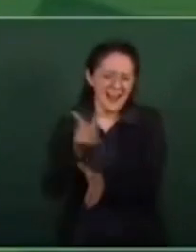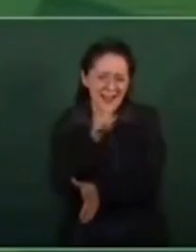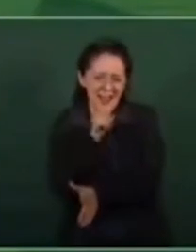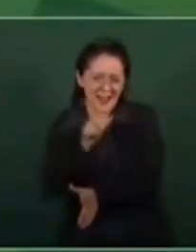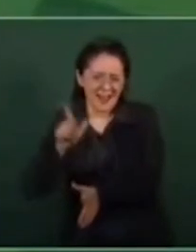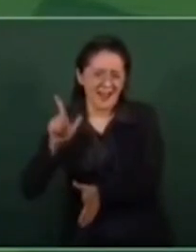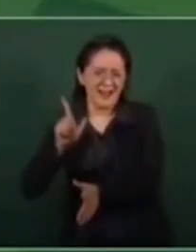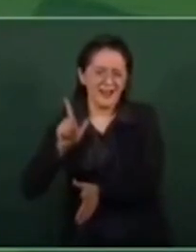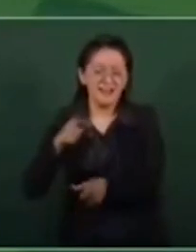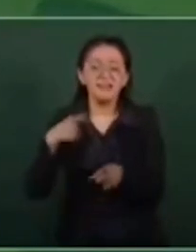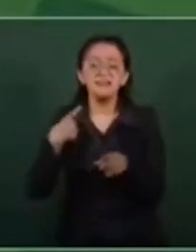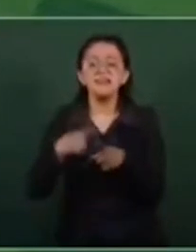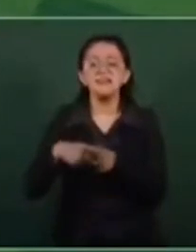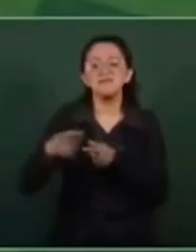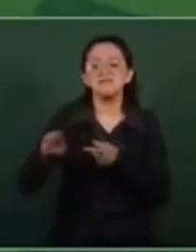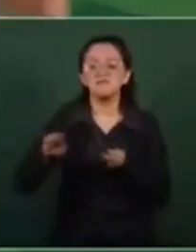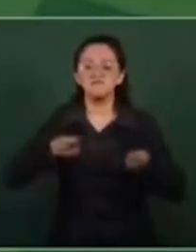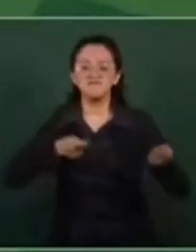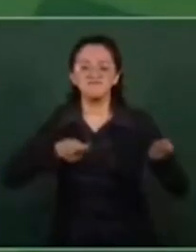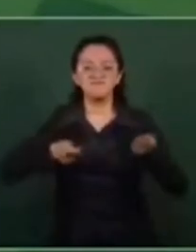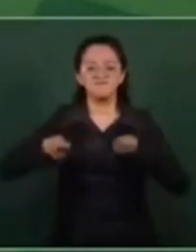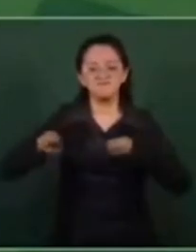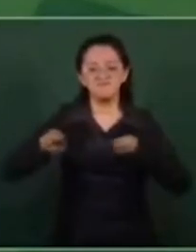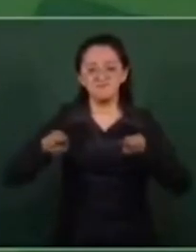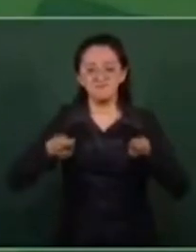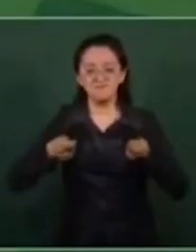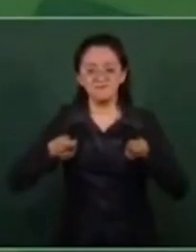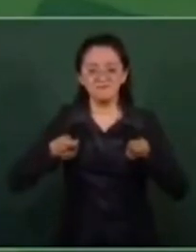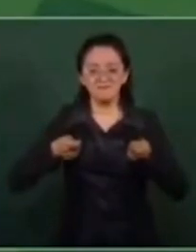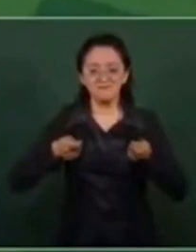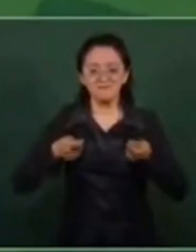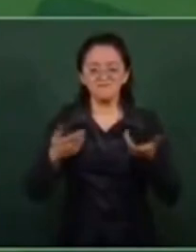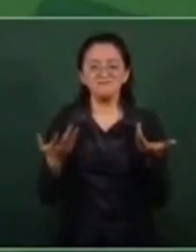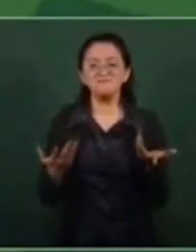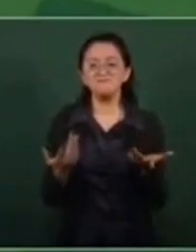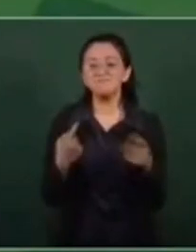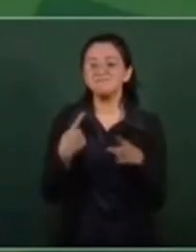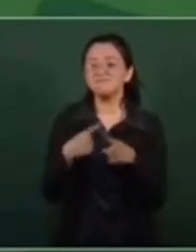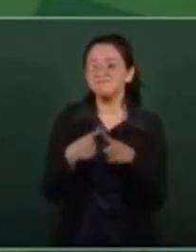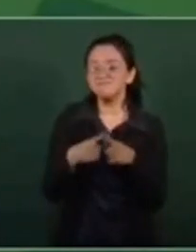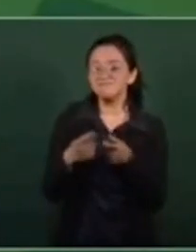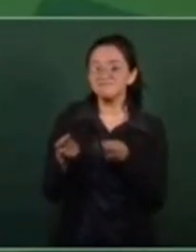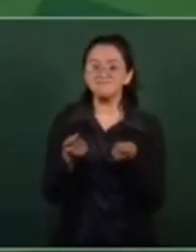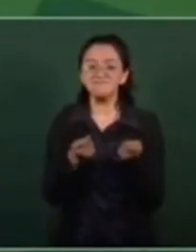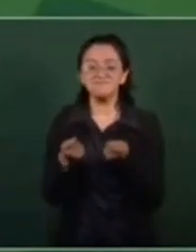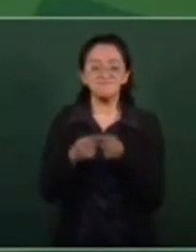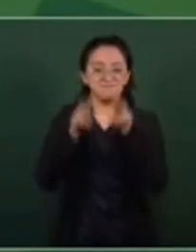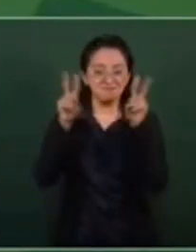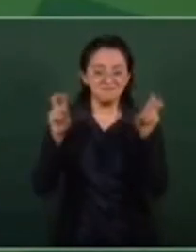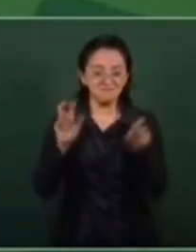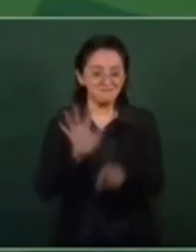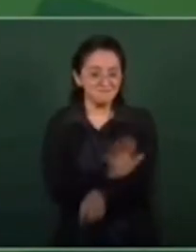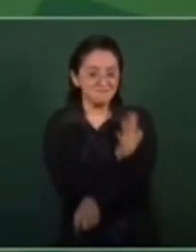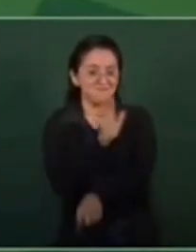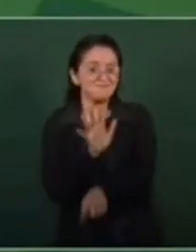el mercado de la industria eléctrica?